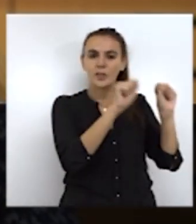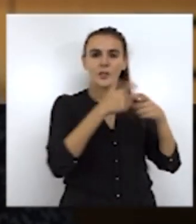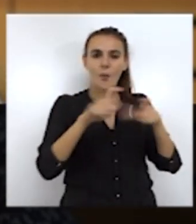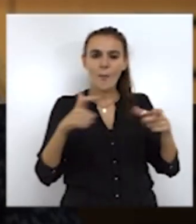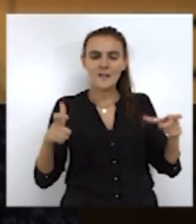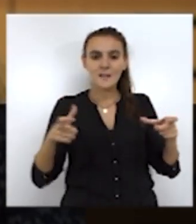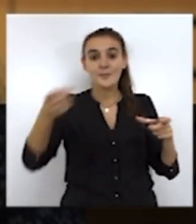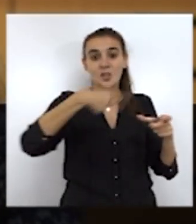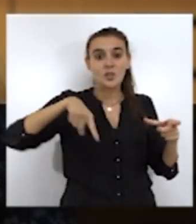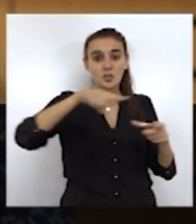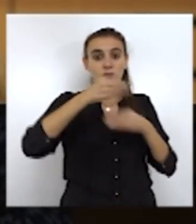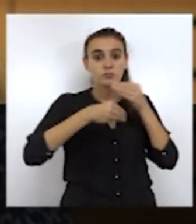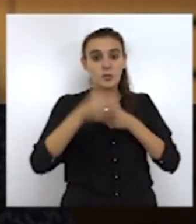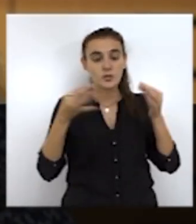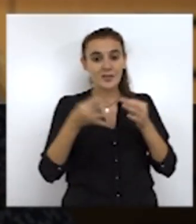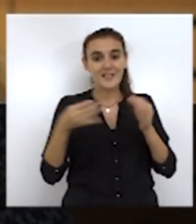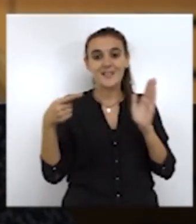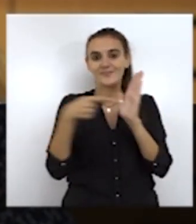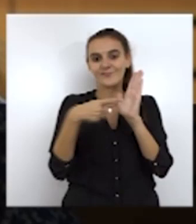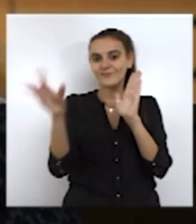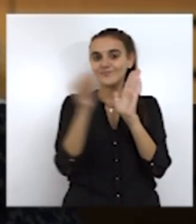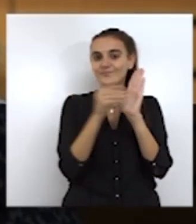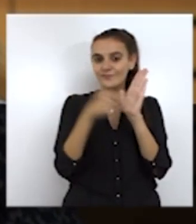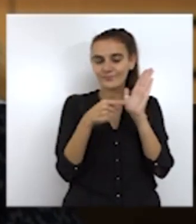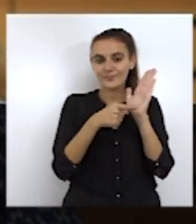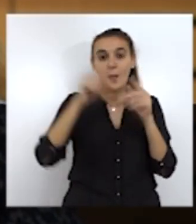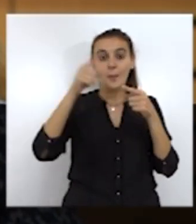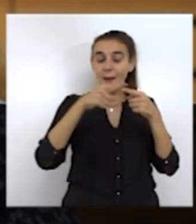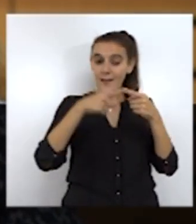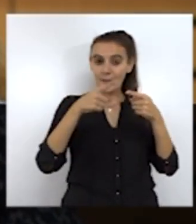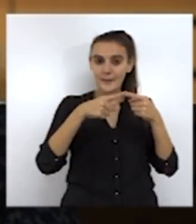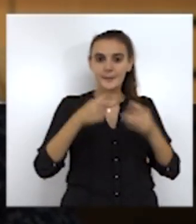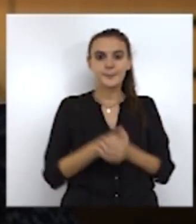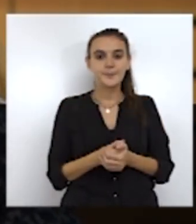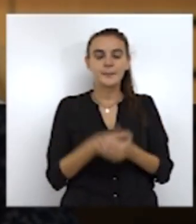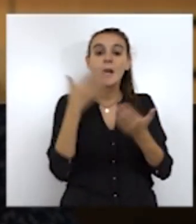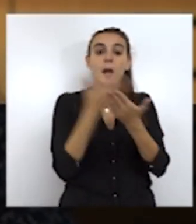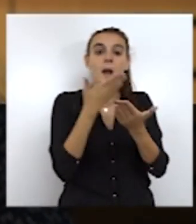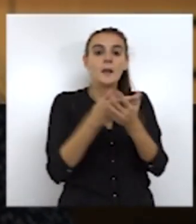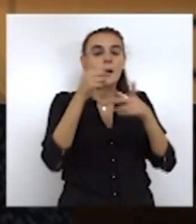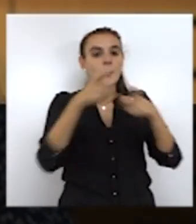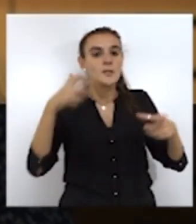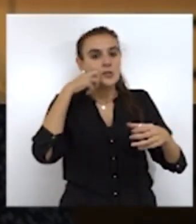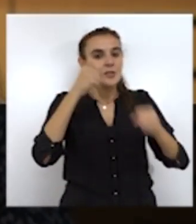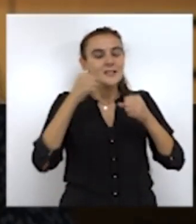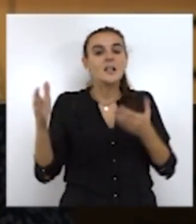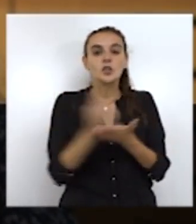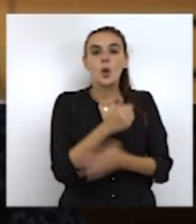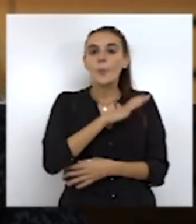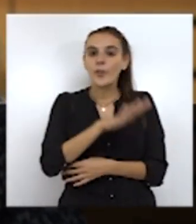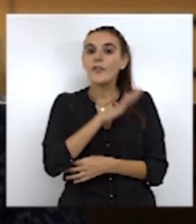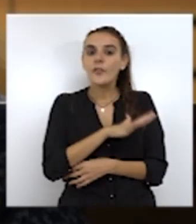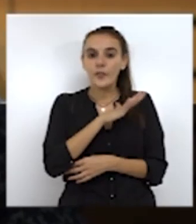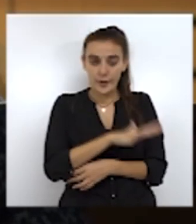hacemos pues hemos metido ya en esa corte para neumoconjugada Pido a todos los sanitarios por favor